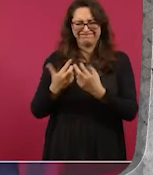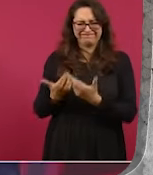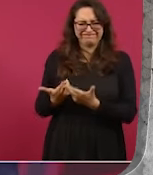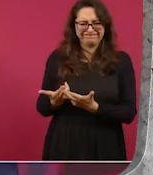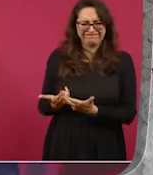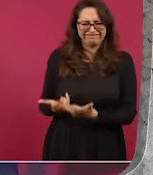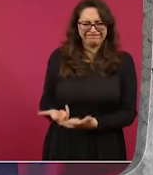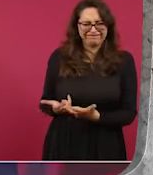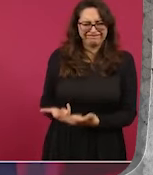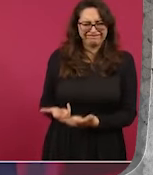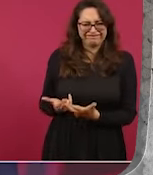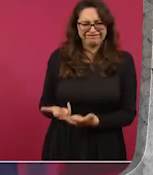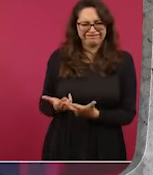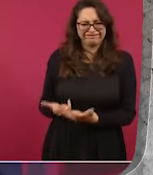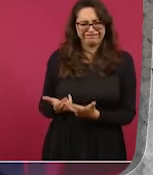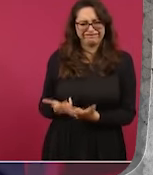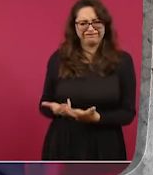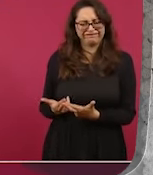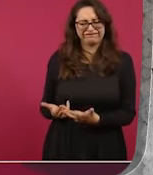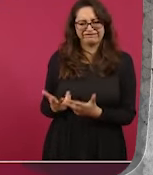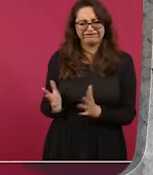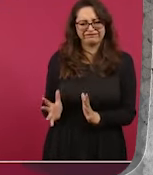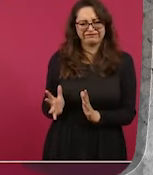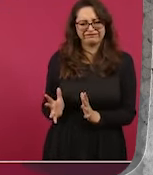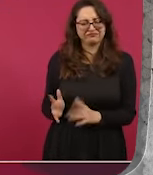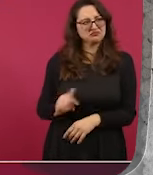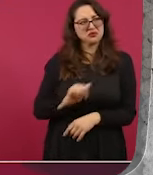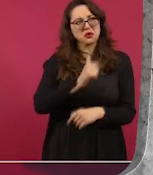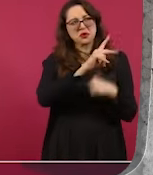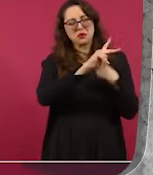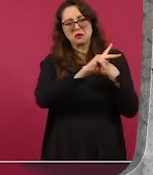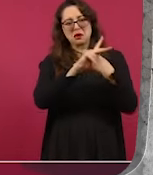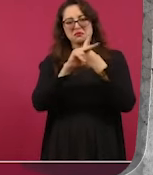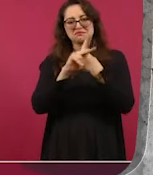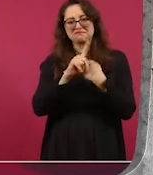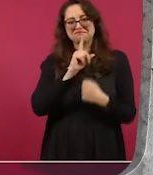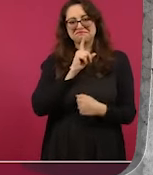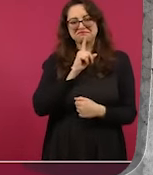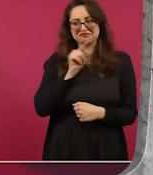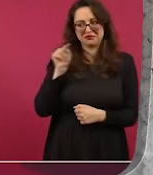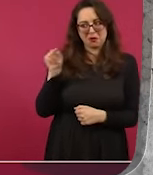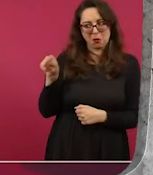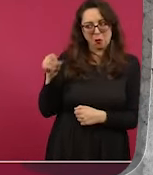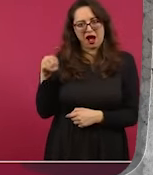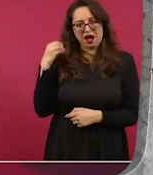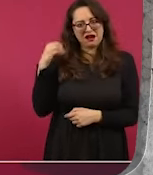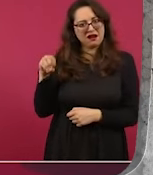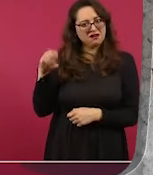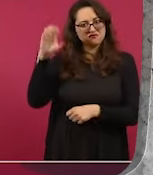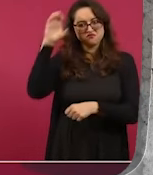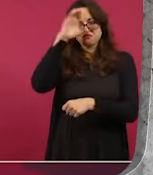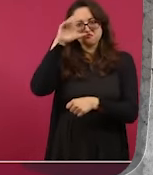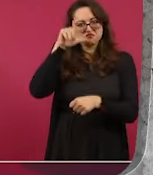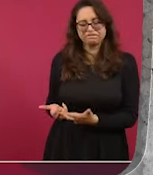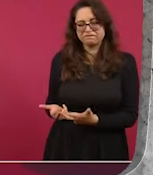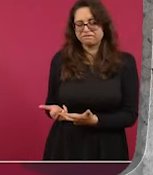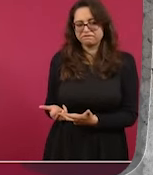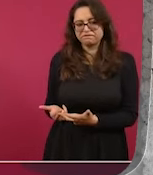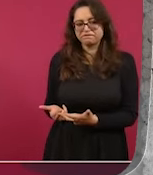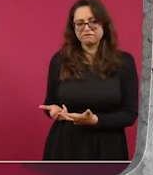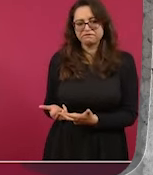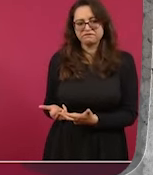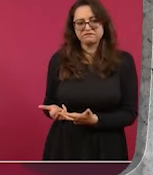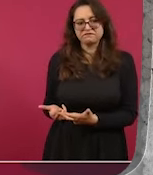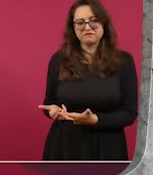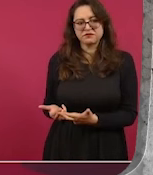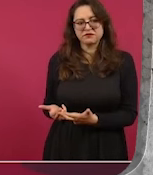Con más cultura en el mundo, dice los pueblos, con más cultura en el mundo. Pero por eso